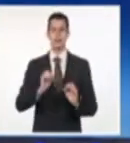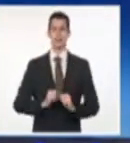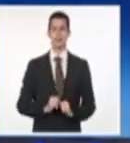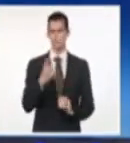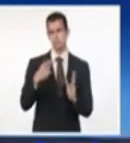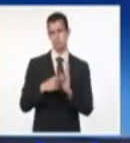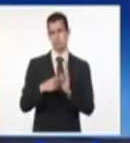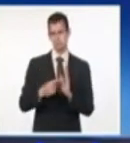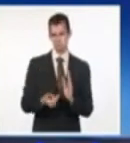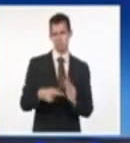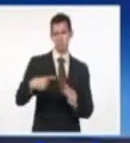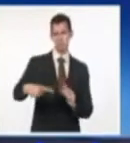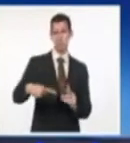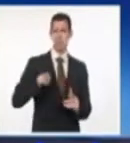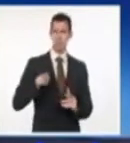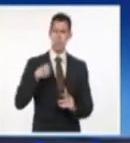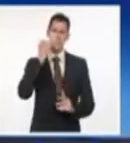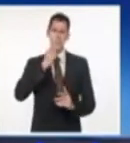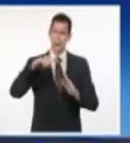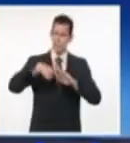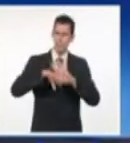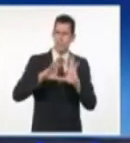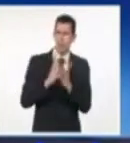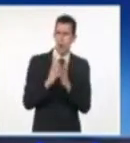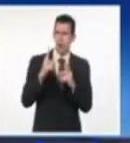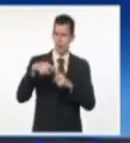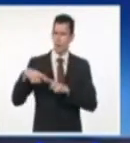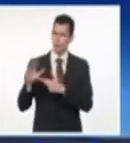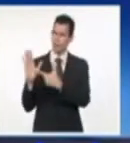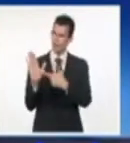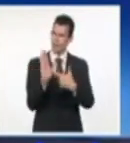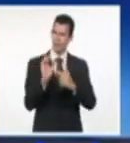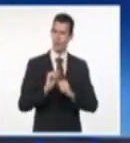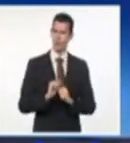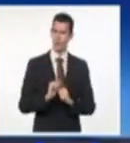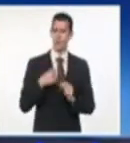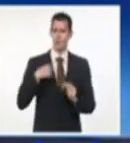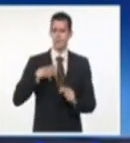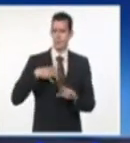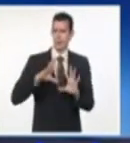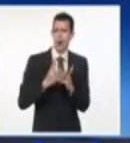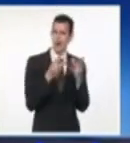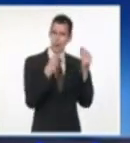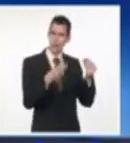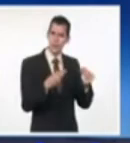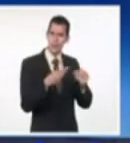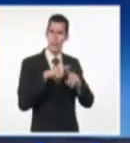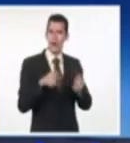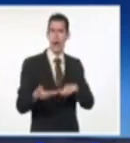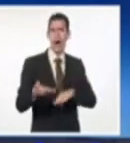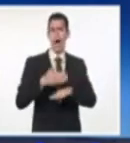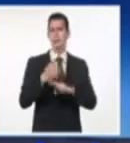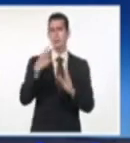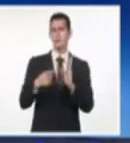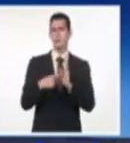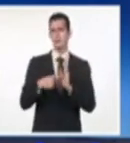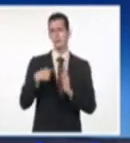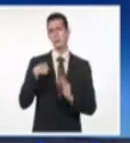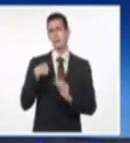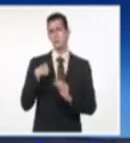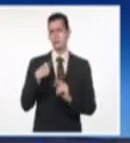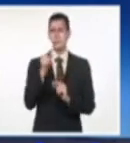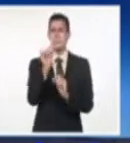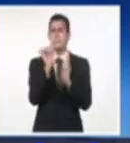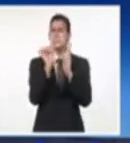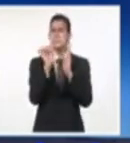pronto. Van a ser reveladores. Pero no solo tengo documentos. Antes de irme, les voy a dar un breve avance. Un